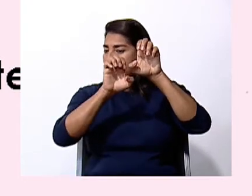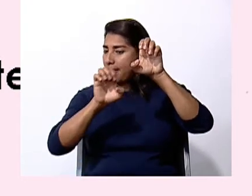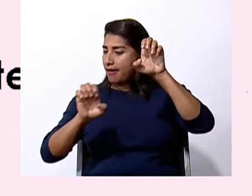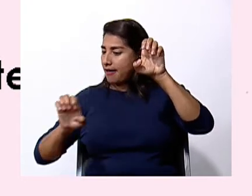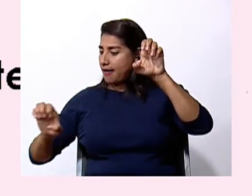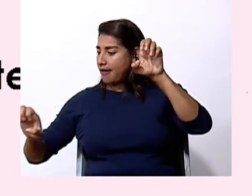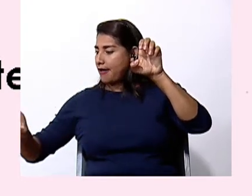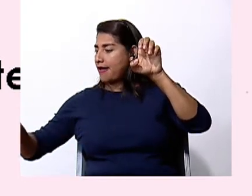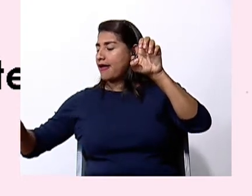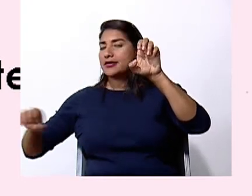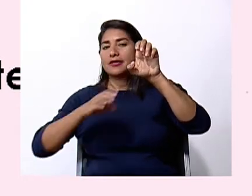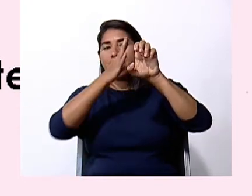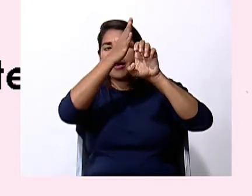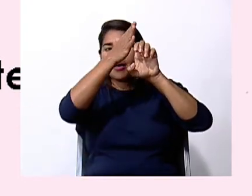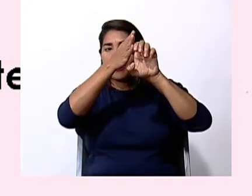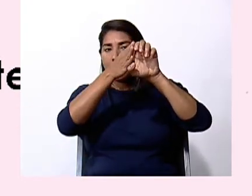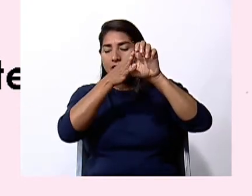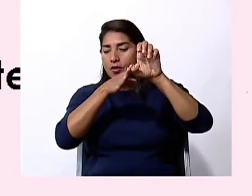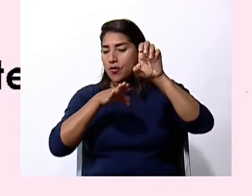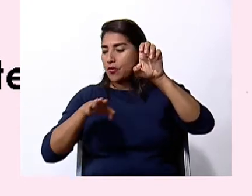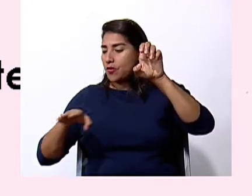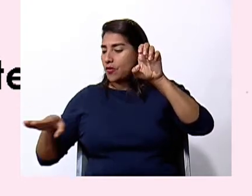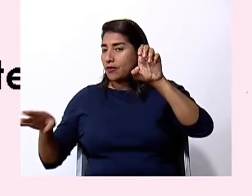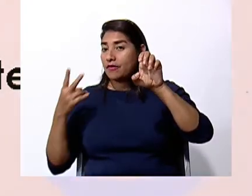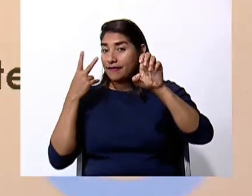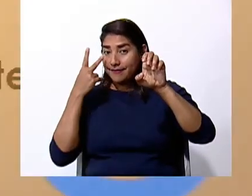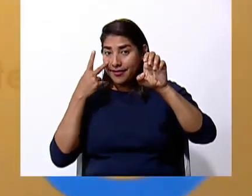espero que te haya quedado muy claro